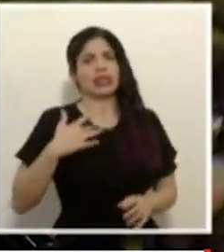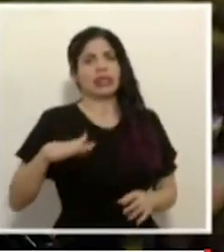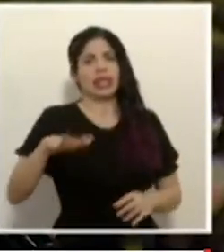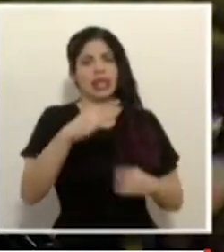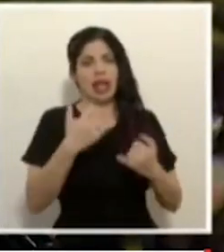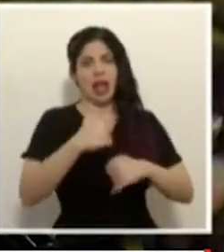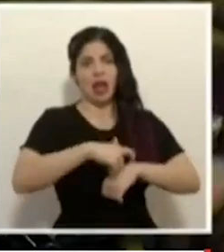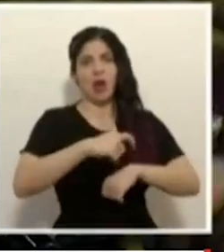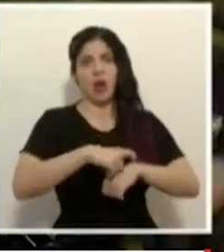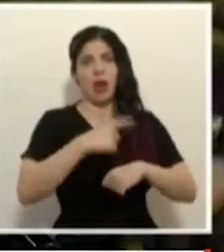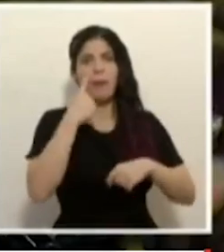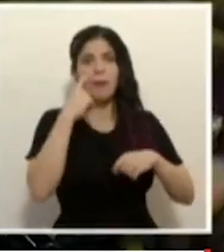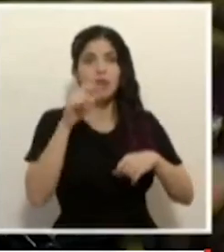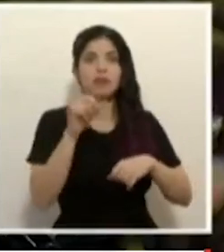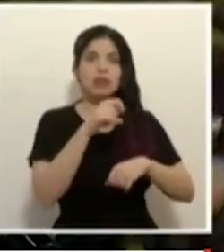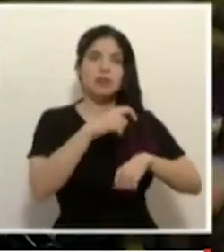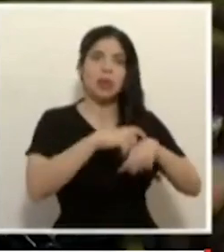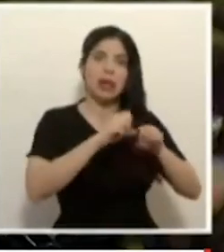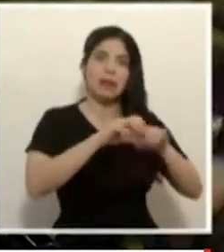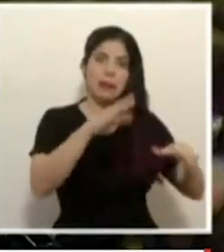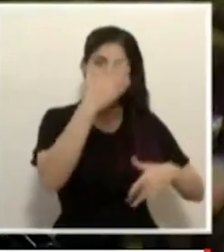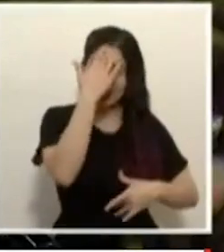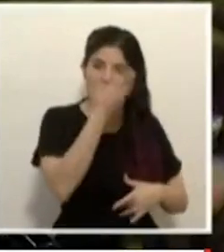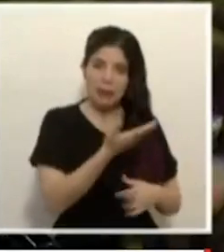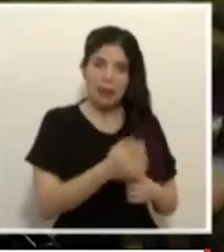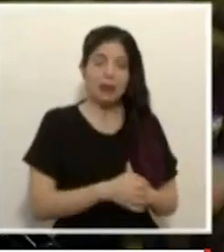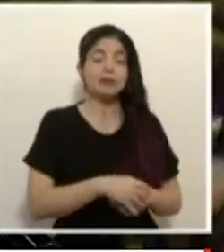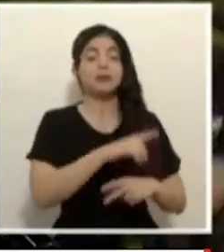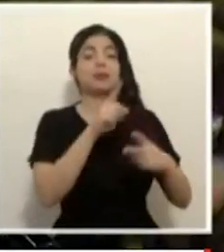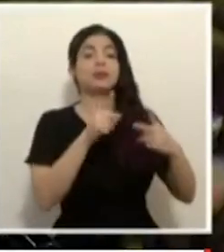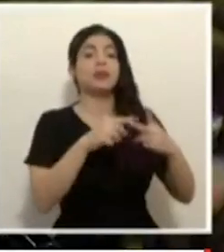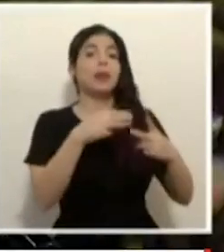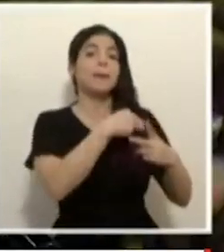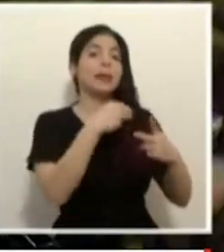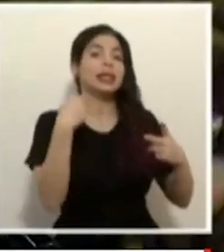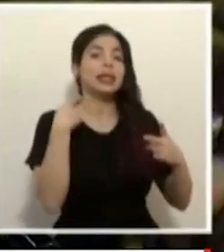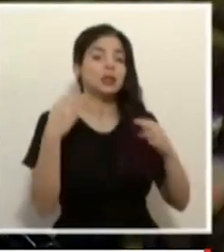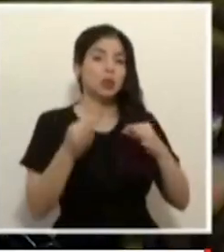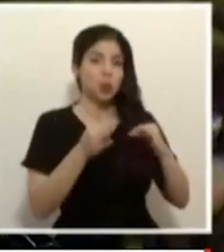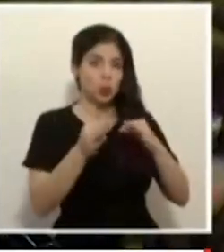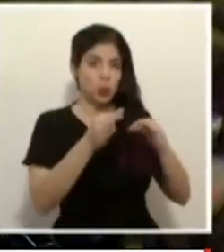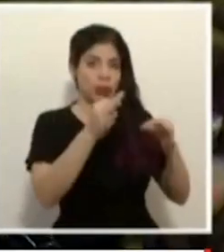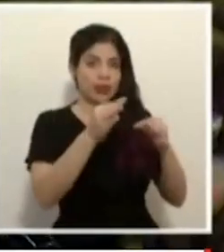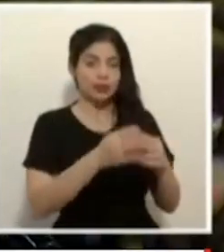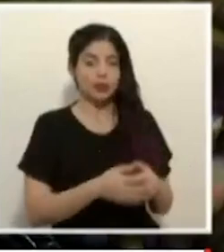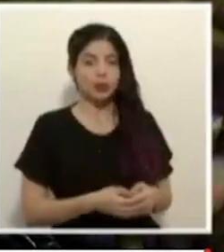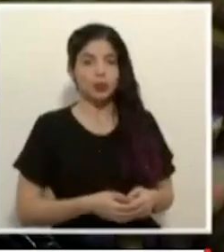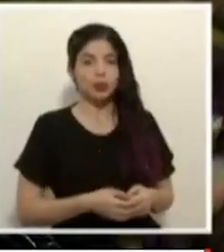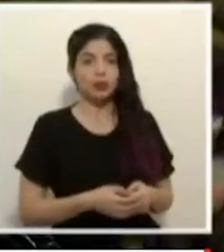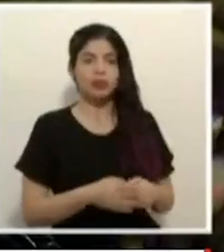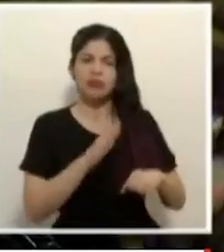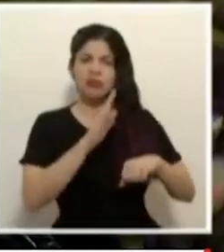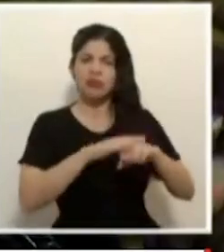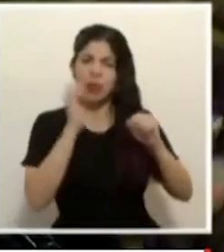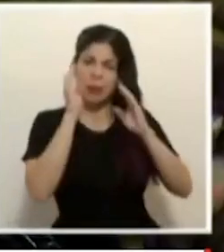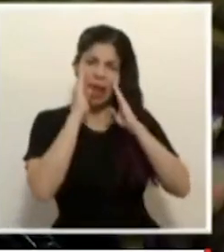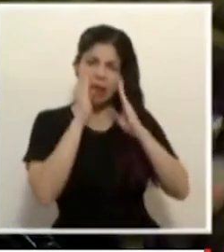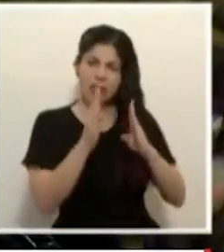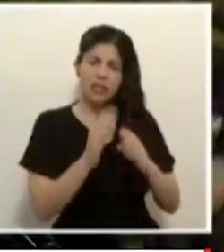horas en medio de la pandemia? Y para el señor ministro de Turismo, ¿llaman la atención